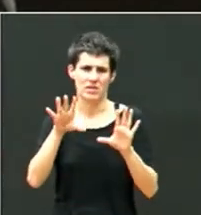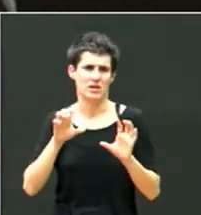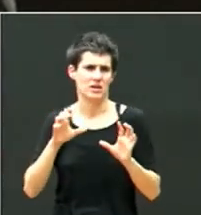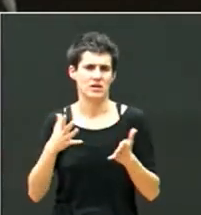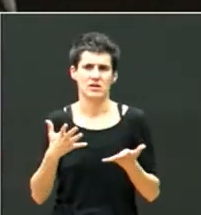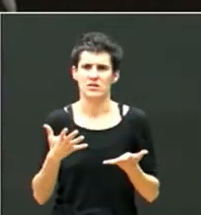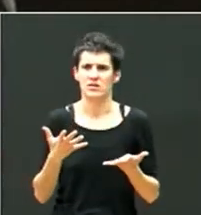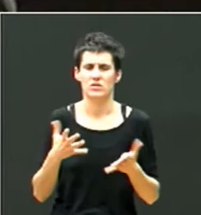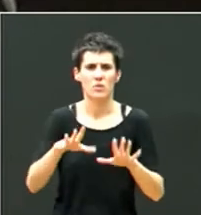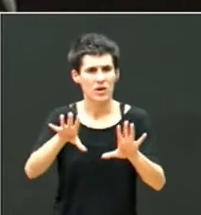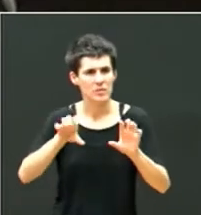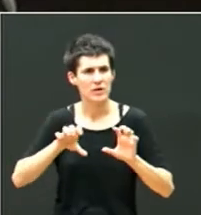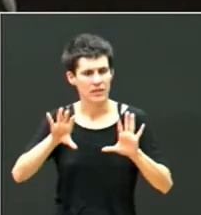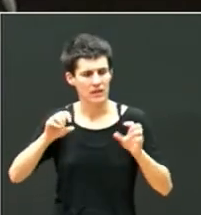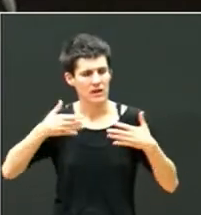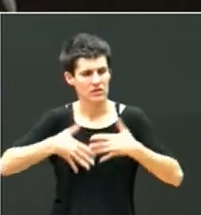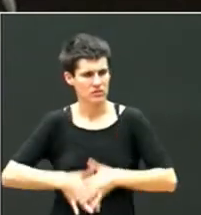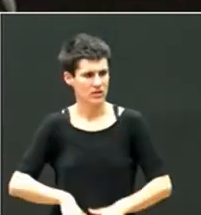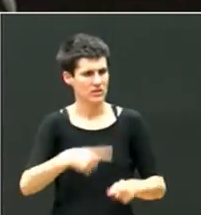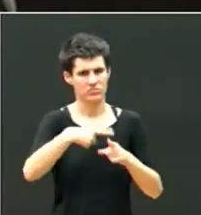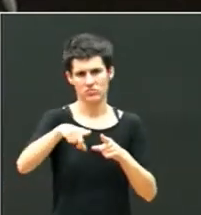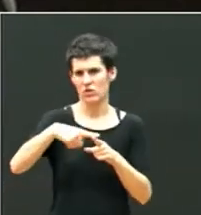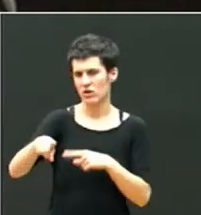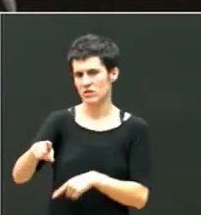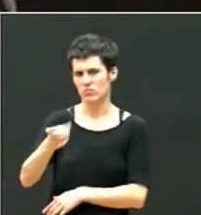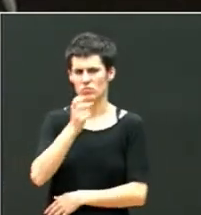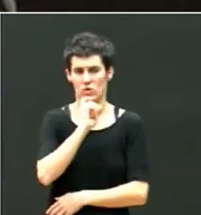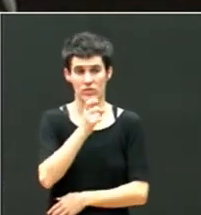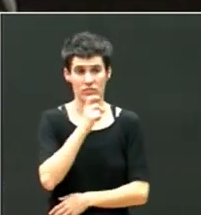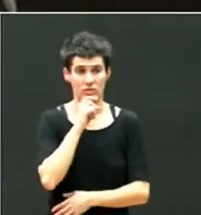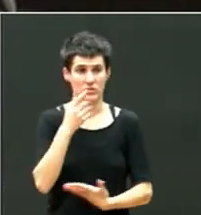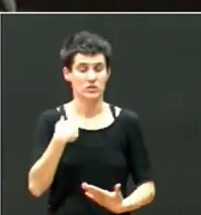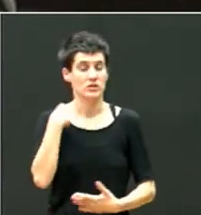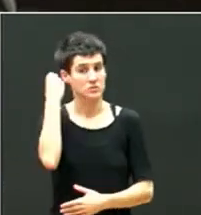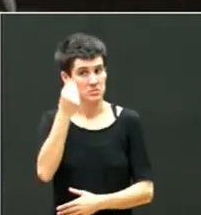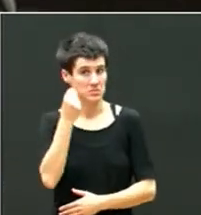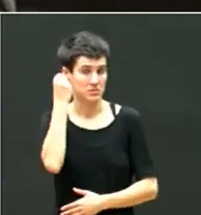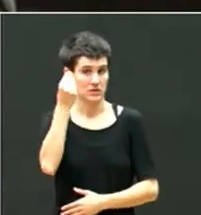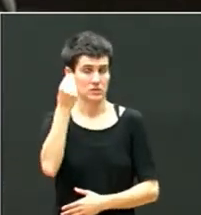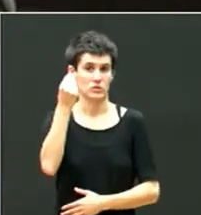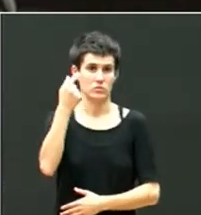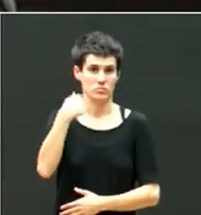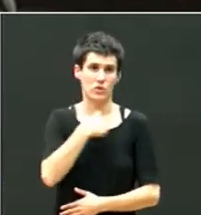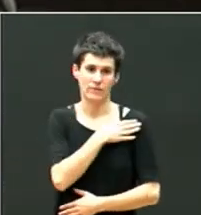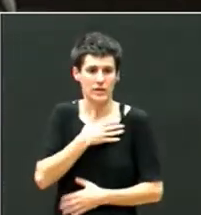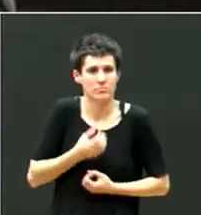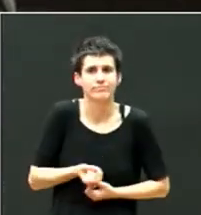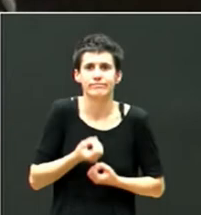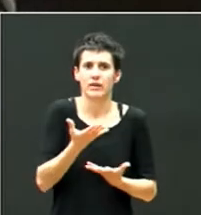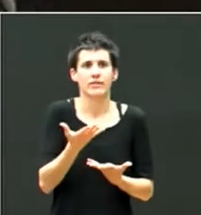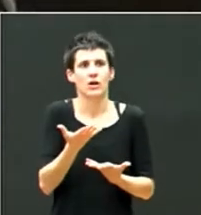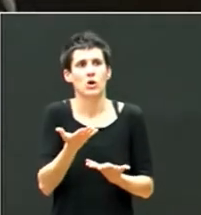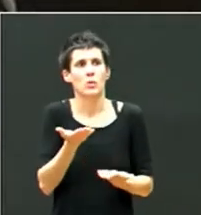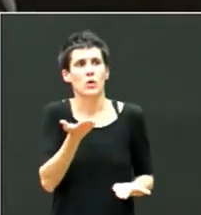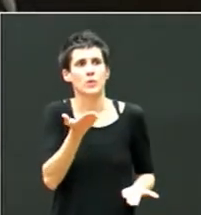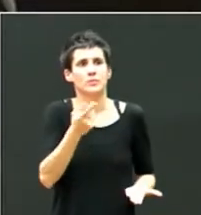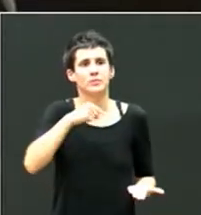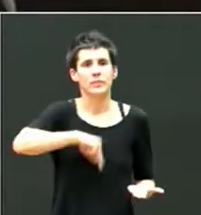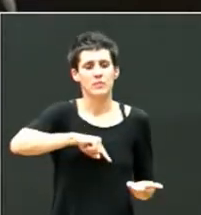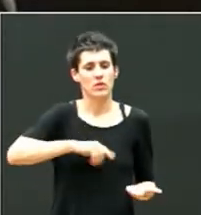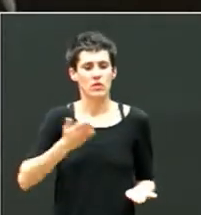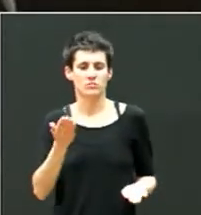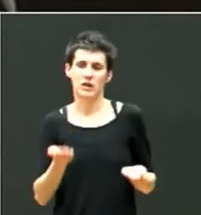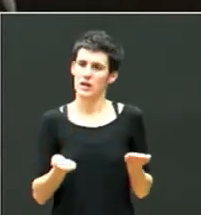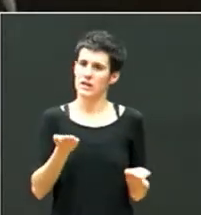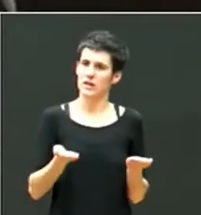e interiorizar cosas. De manera que a mí me parece, intento transmitir que el equilibrio emocional y la seguridad, como